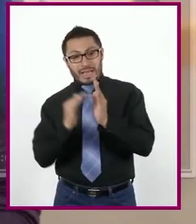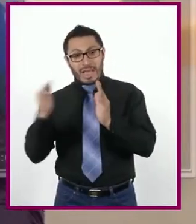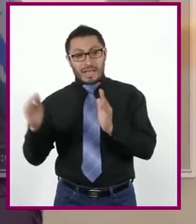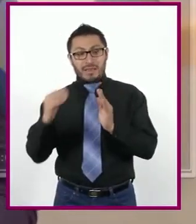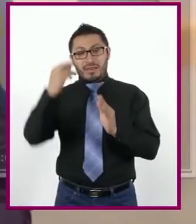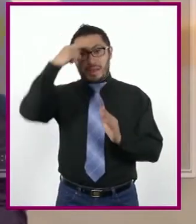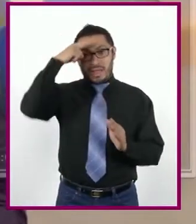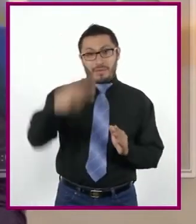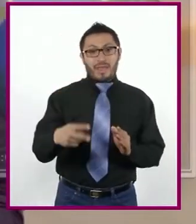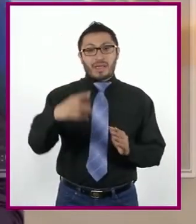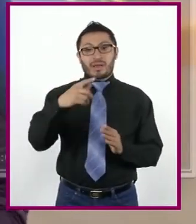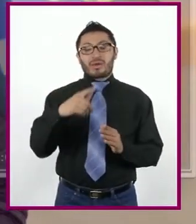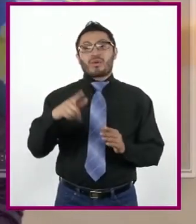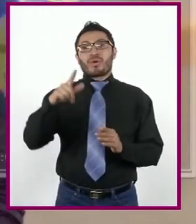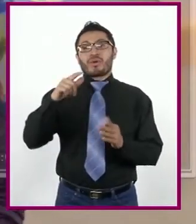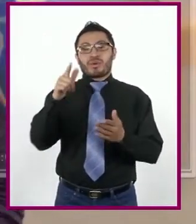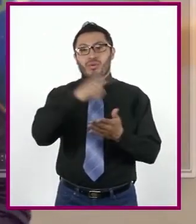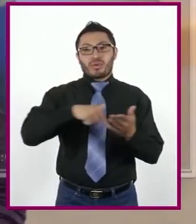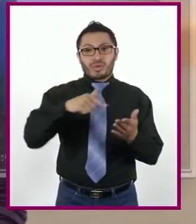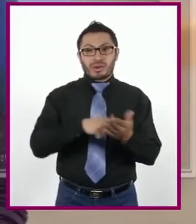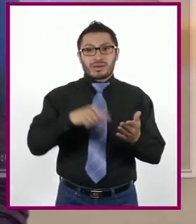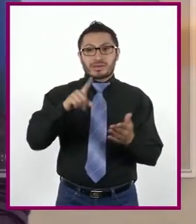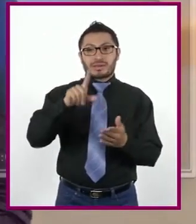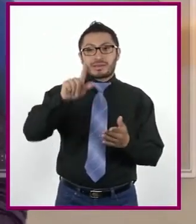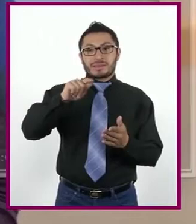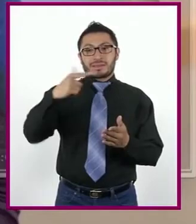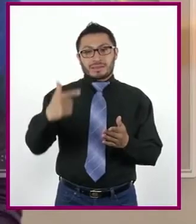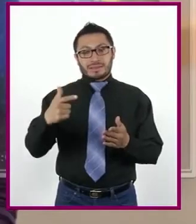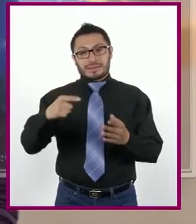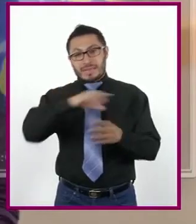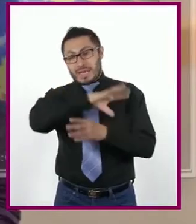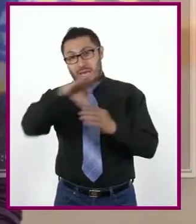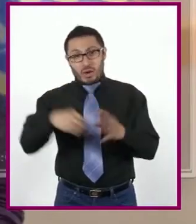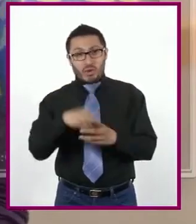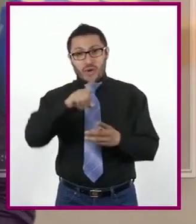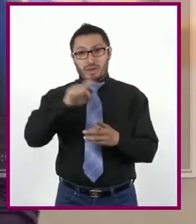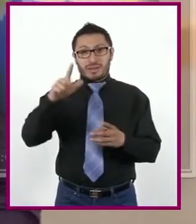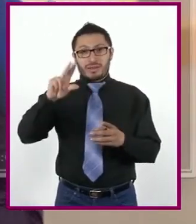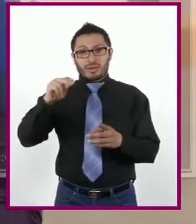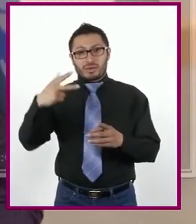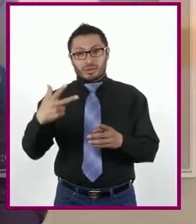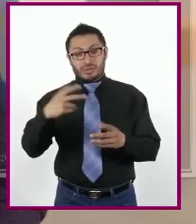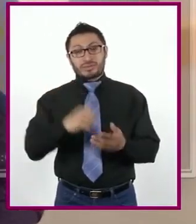ocupa el lugar 77 de 188. Continuemos con la cápsula.